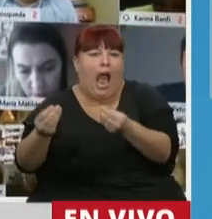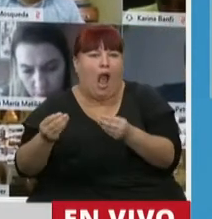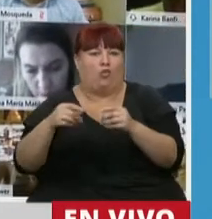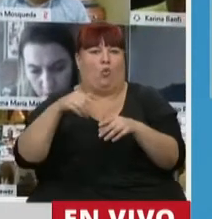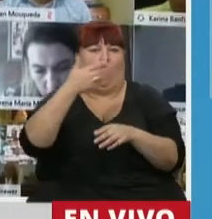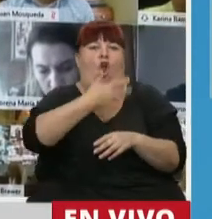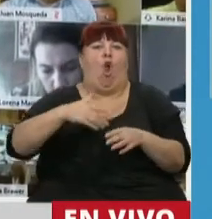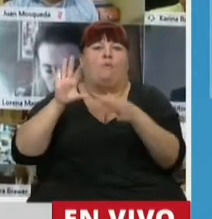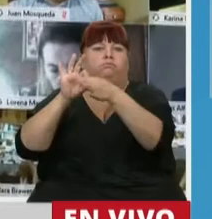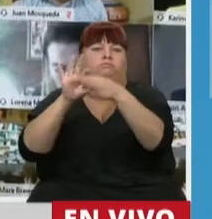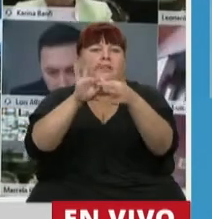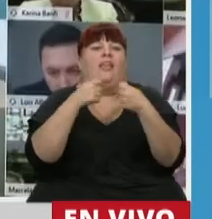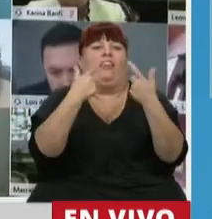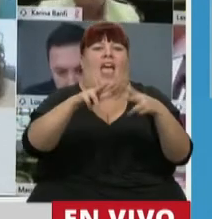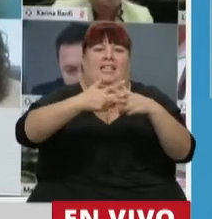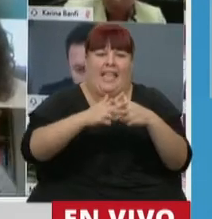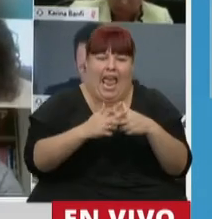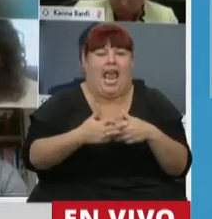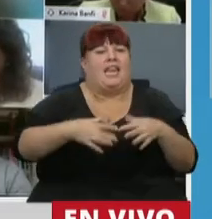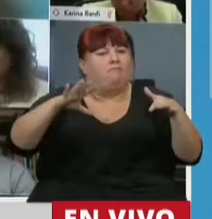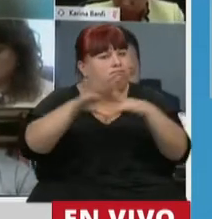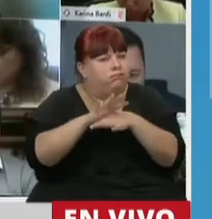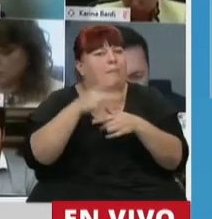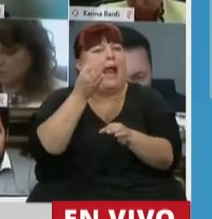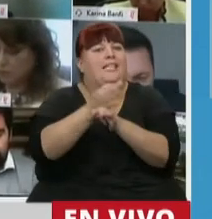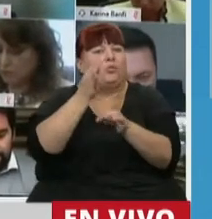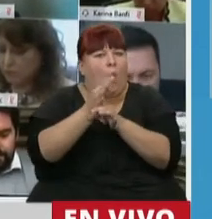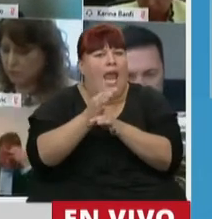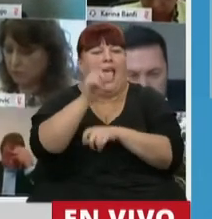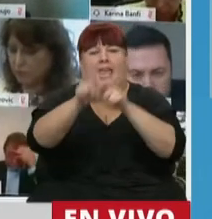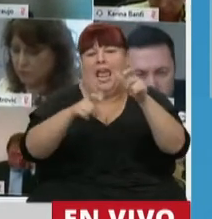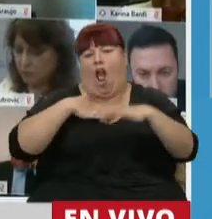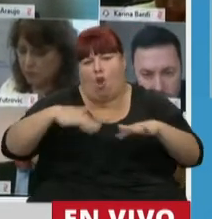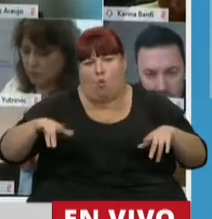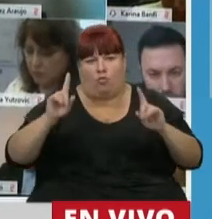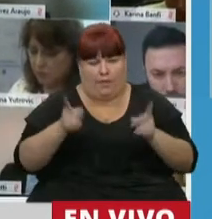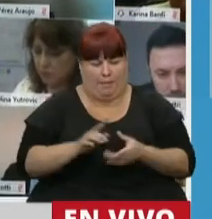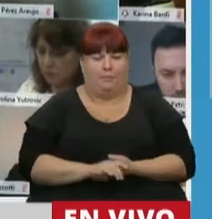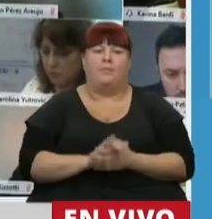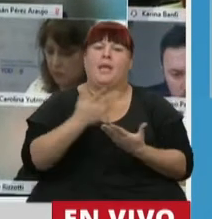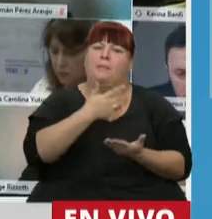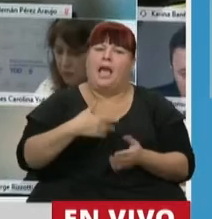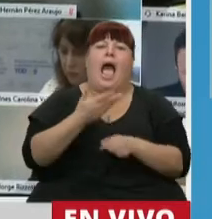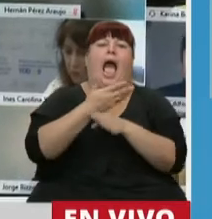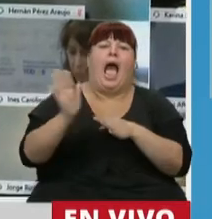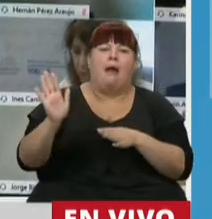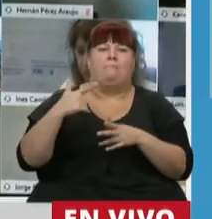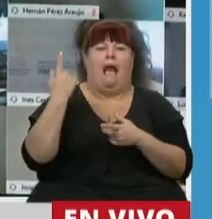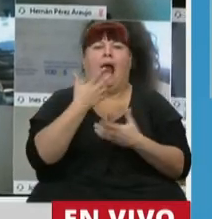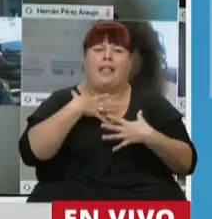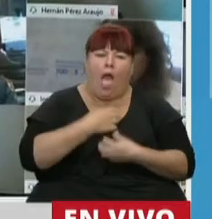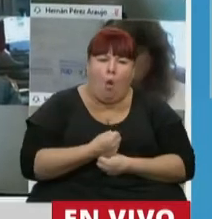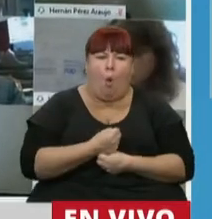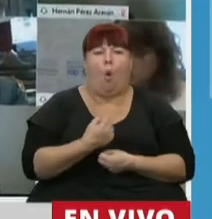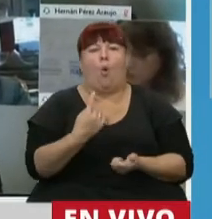sus áreas de gobierno ayuda técnica, amable y oportuna a las escuelas y a sus actores. Señor presidente, más allá de las angustias